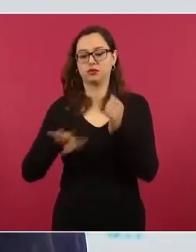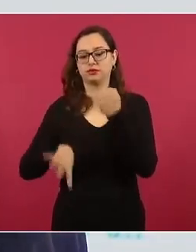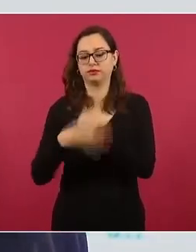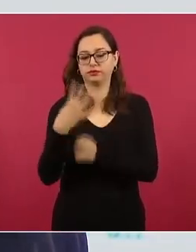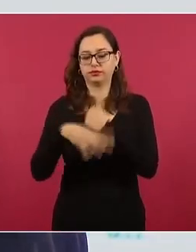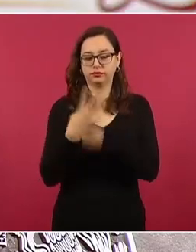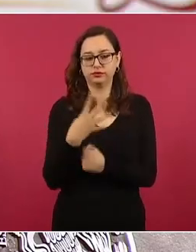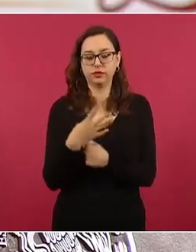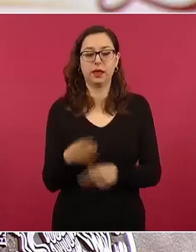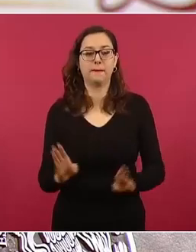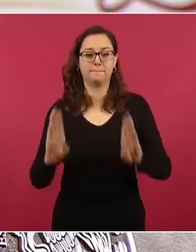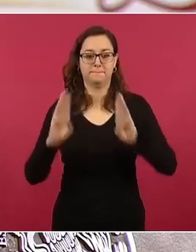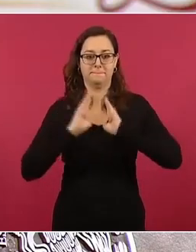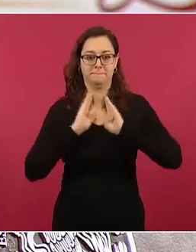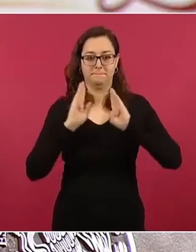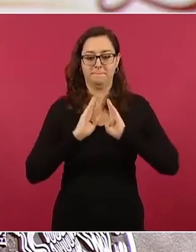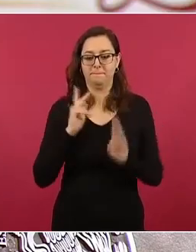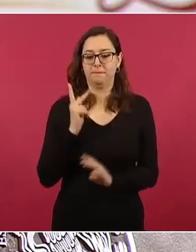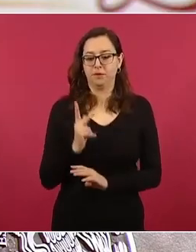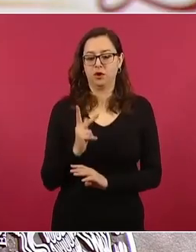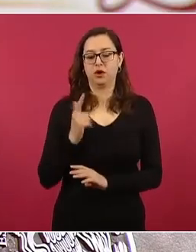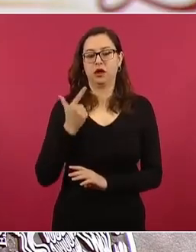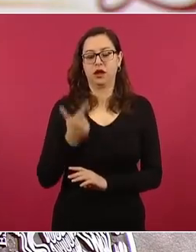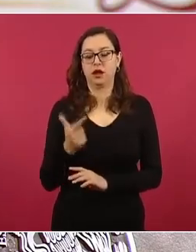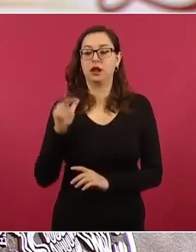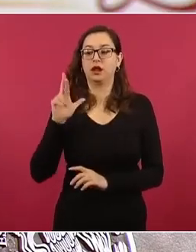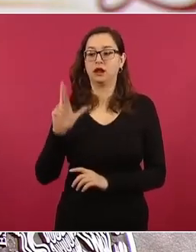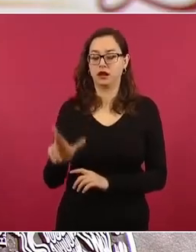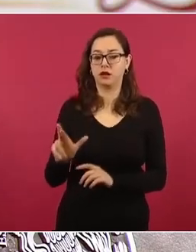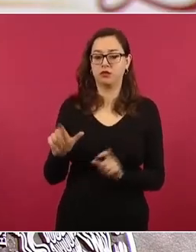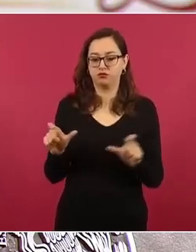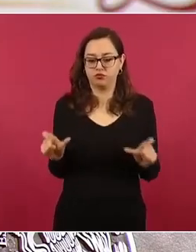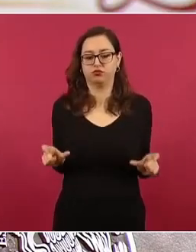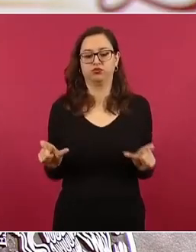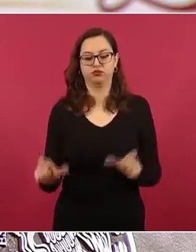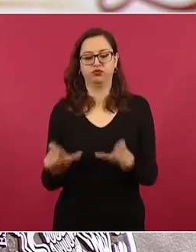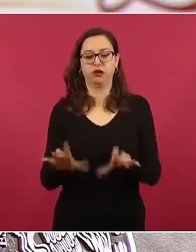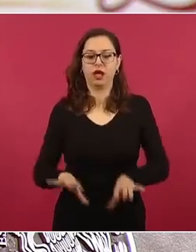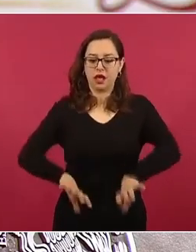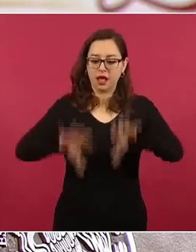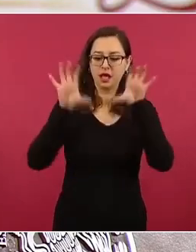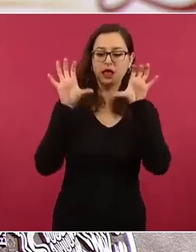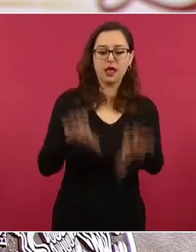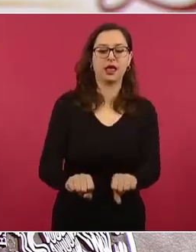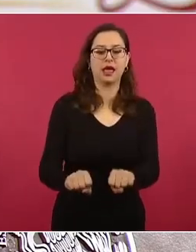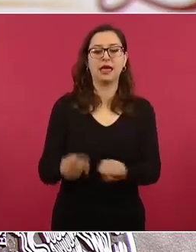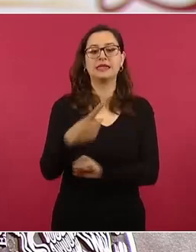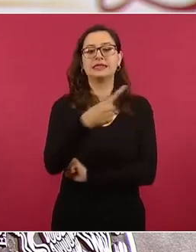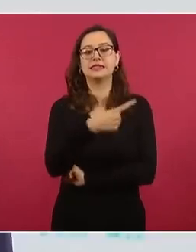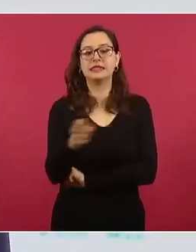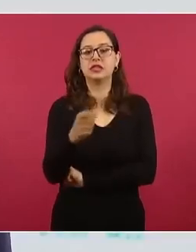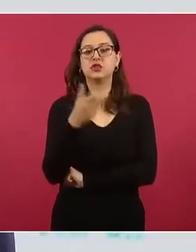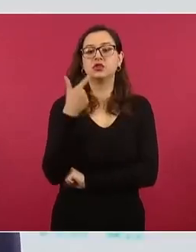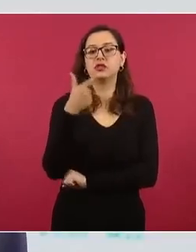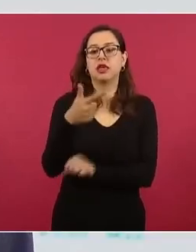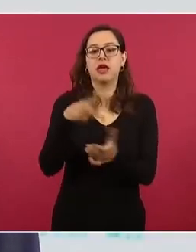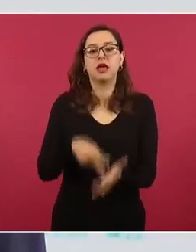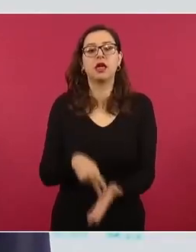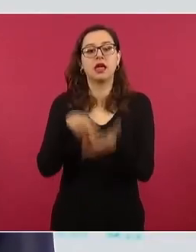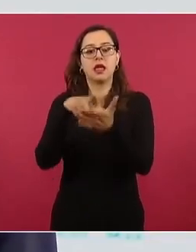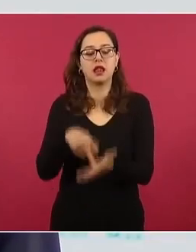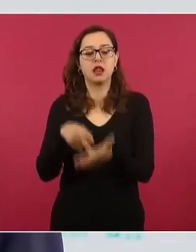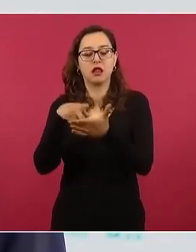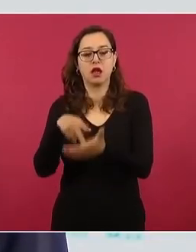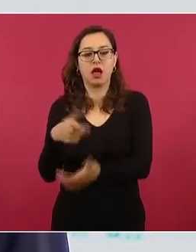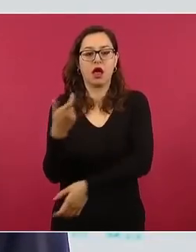Ejército mexicano la Procuraduría General de la República decomisó 107 kilogramos de heroína pura, de los